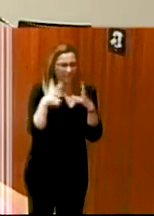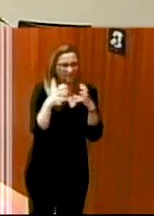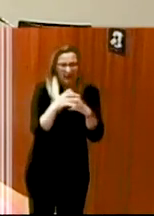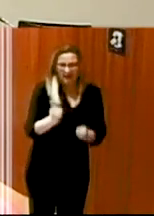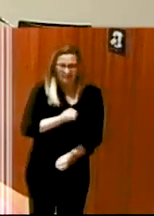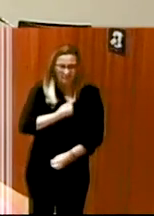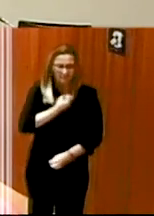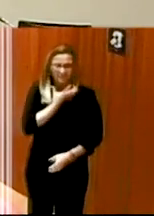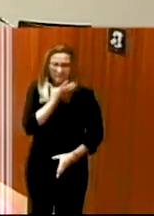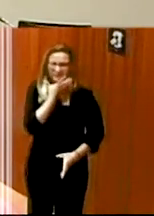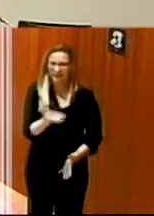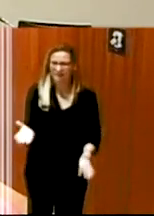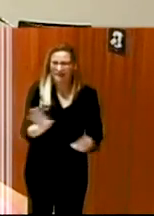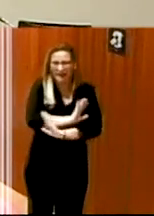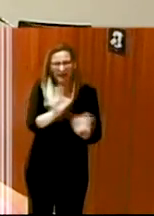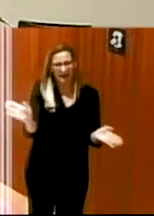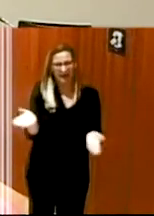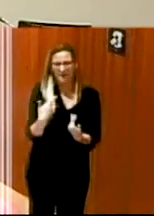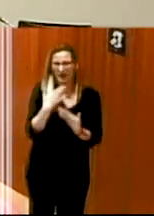así que nada más gracias